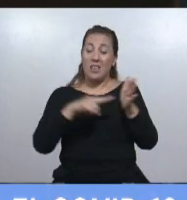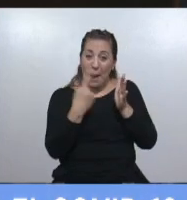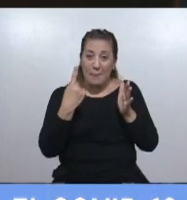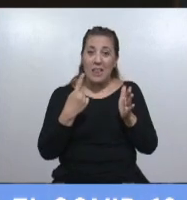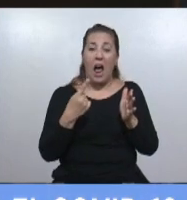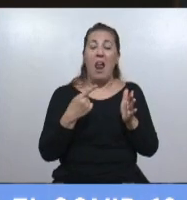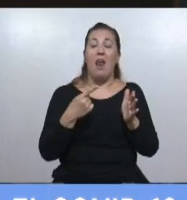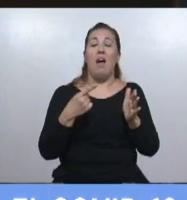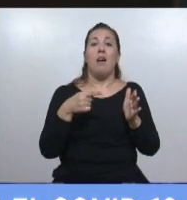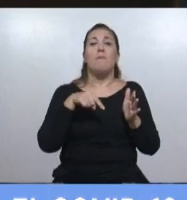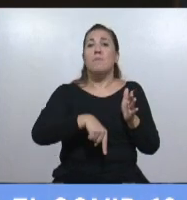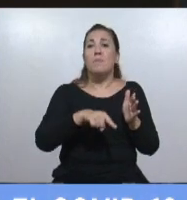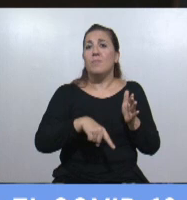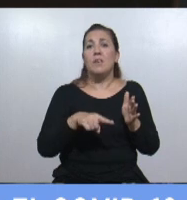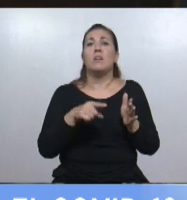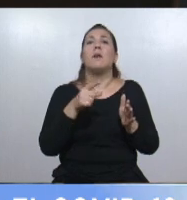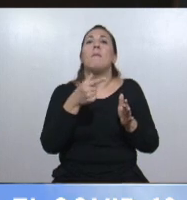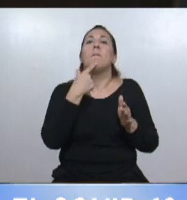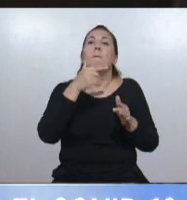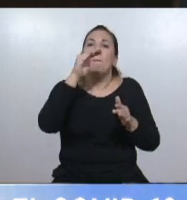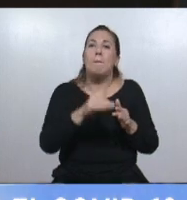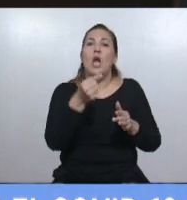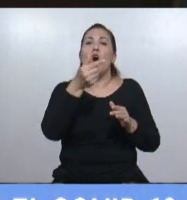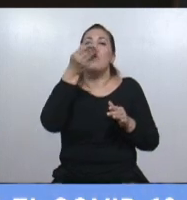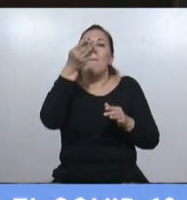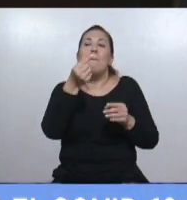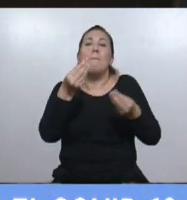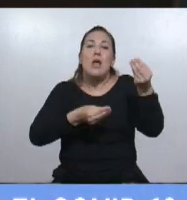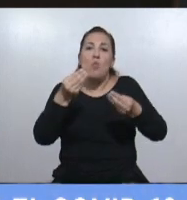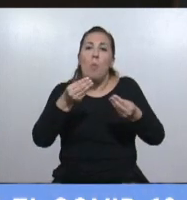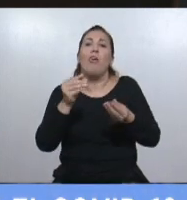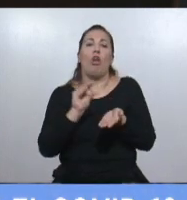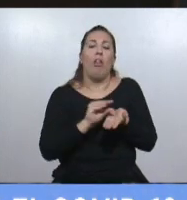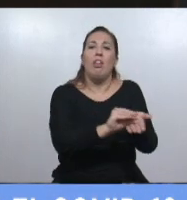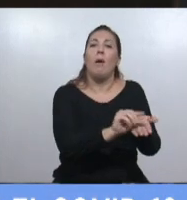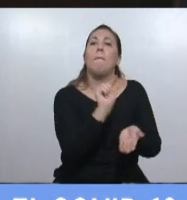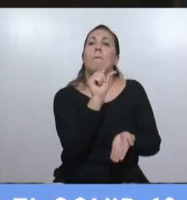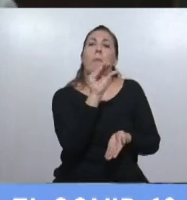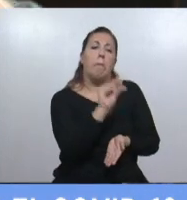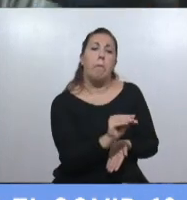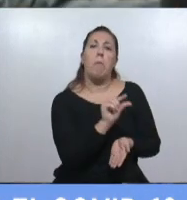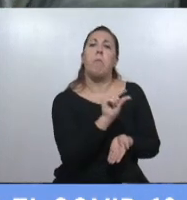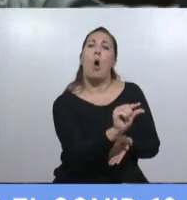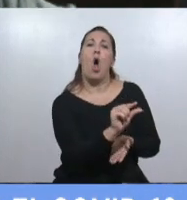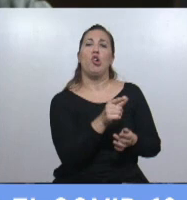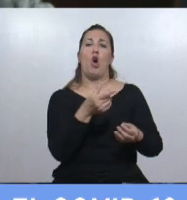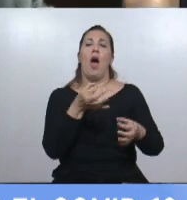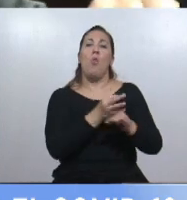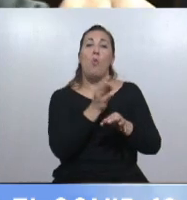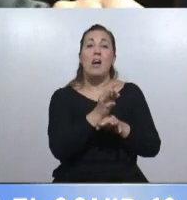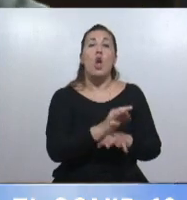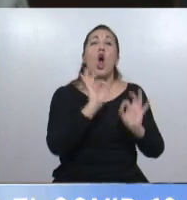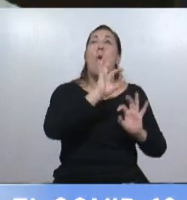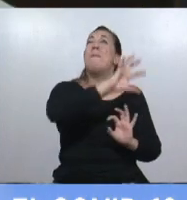es la ciudad que menos porcentaje de su presupuesto destina a la educación. de todas las provincias de la Argentina